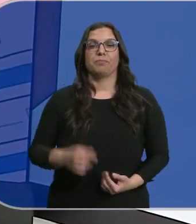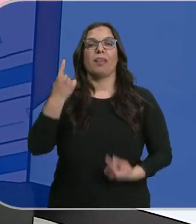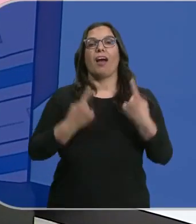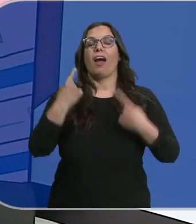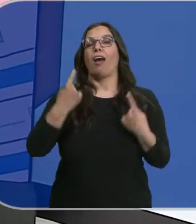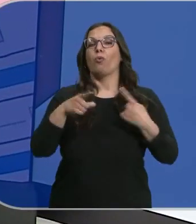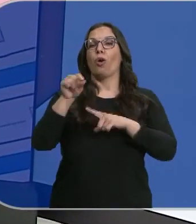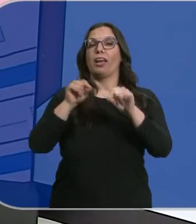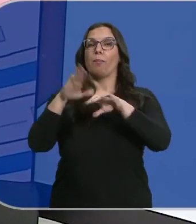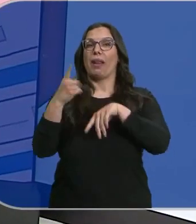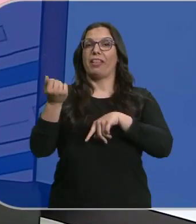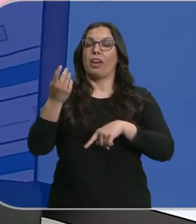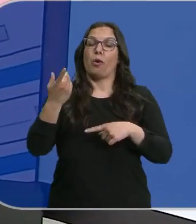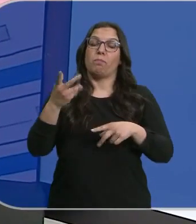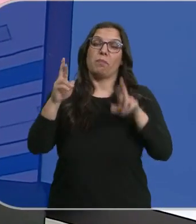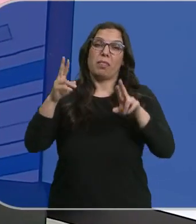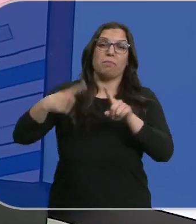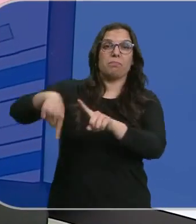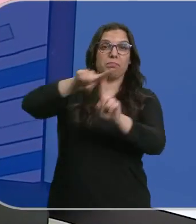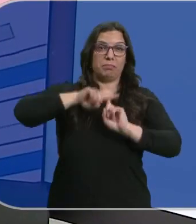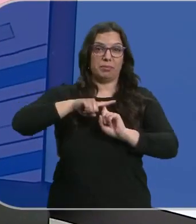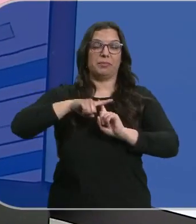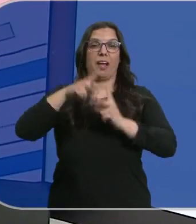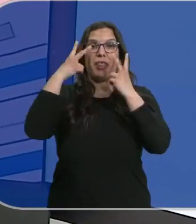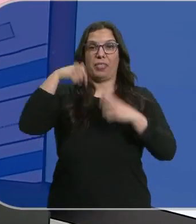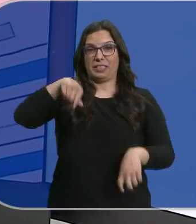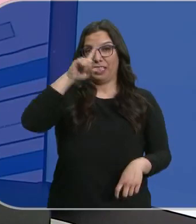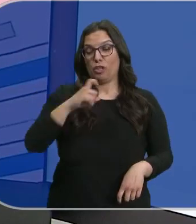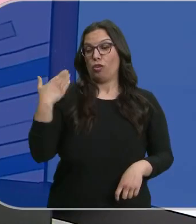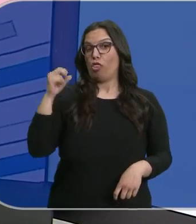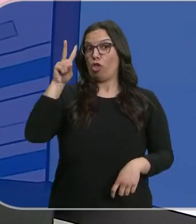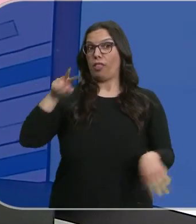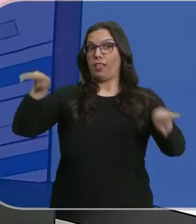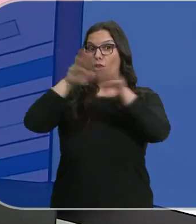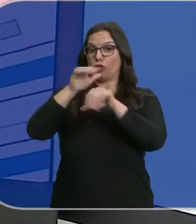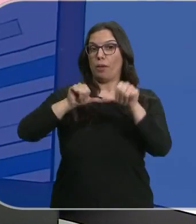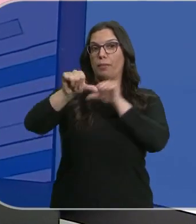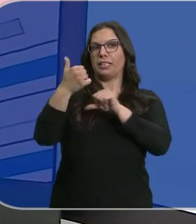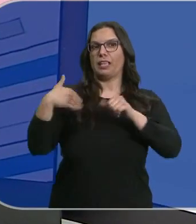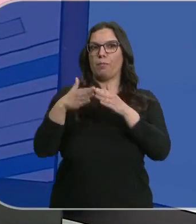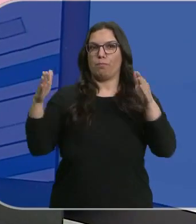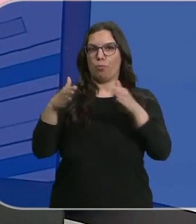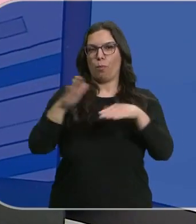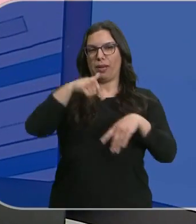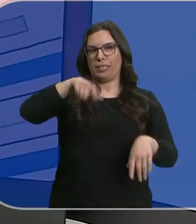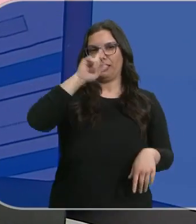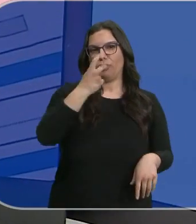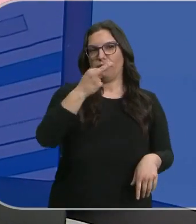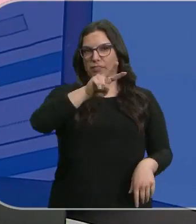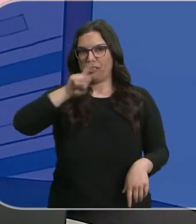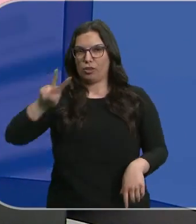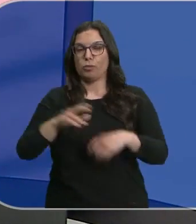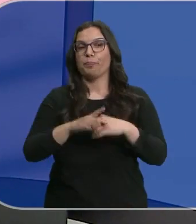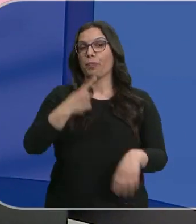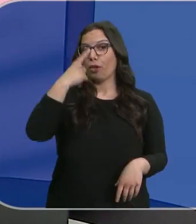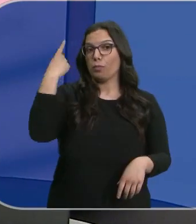algunos de los destinos para el dinero que se espera que devuelva Hacienda este año. Desde medianoche está ya abierta la campaña de la renta de 2022. El